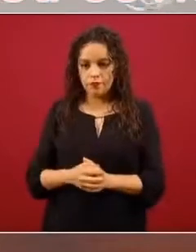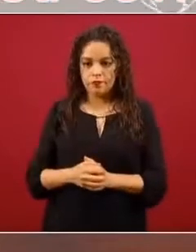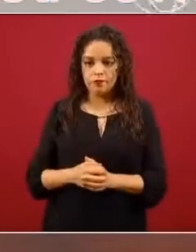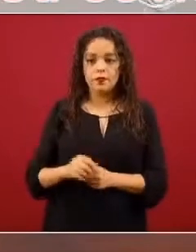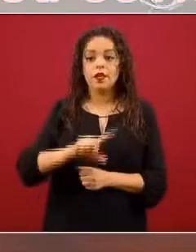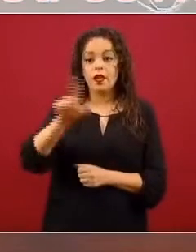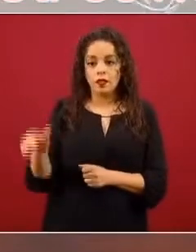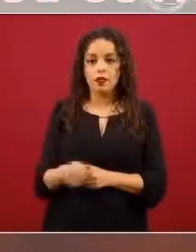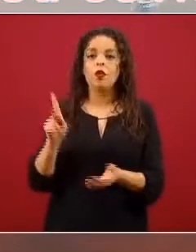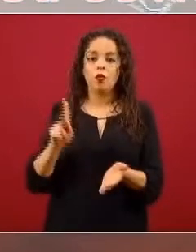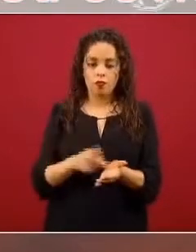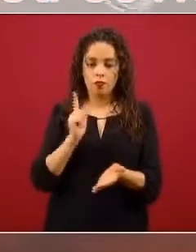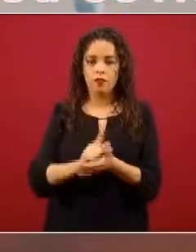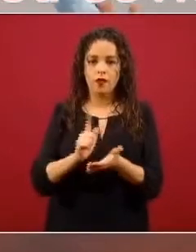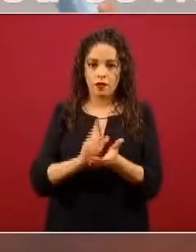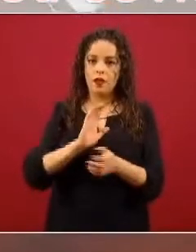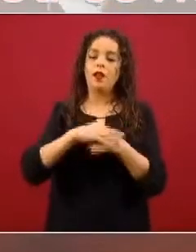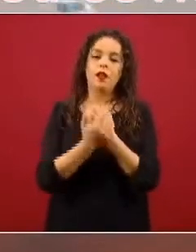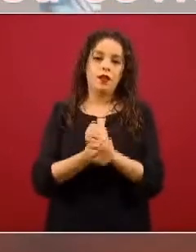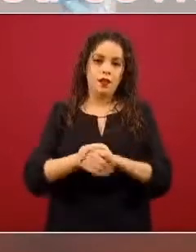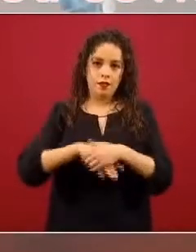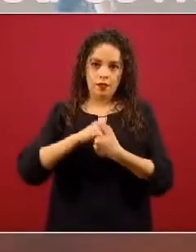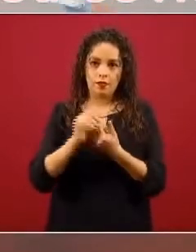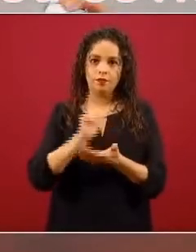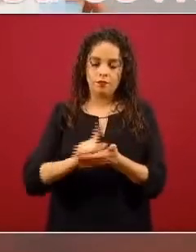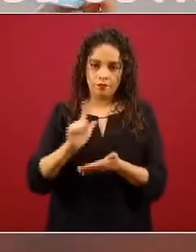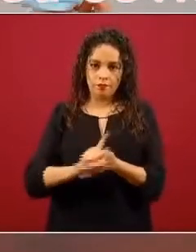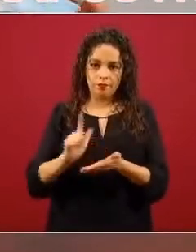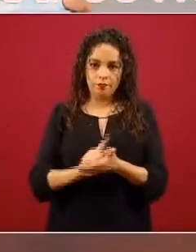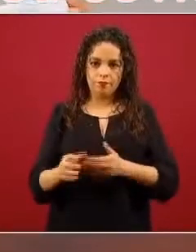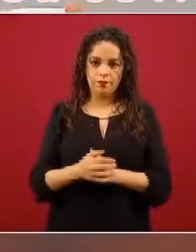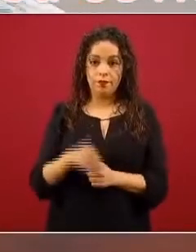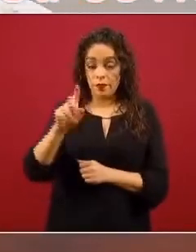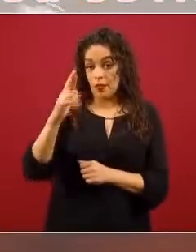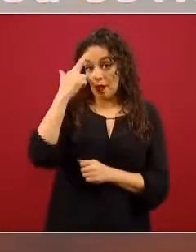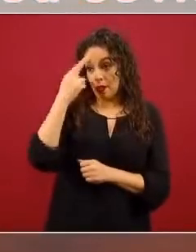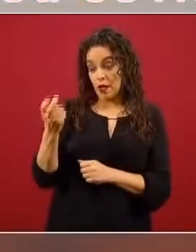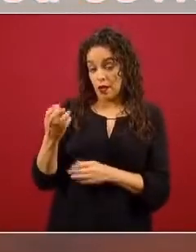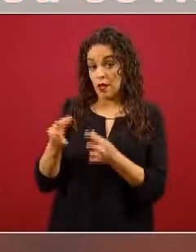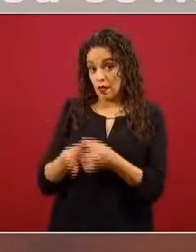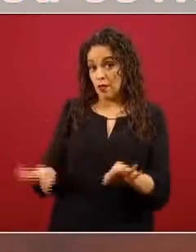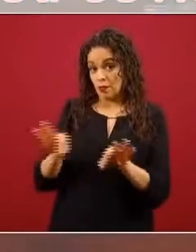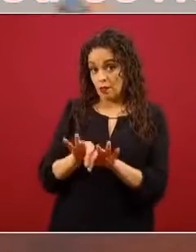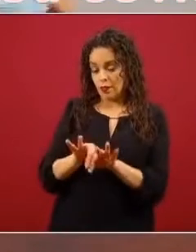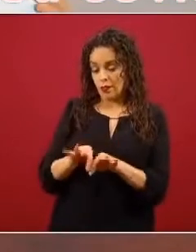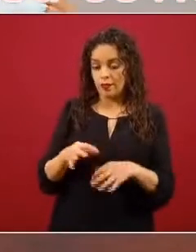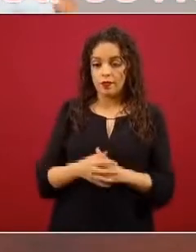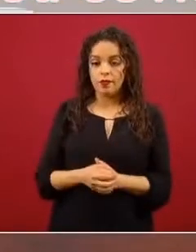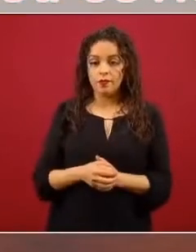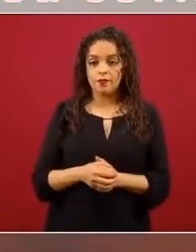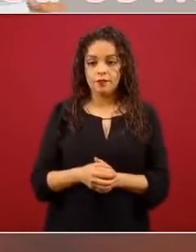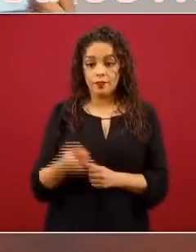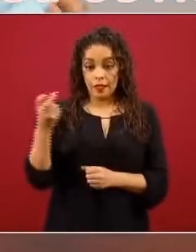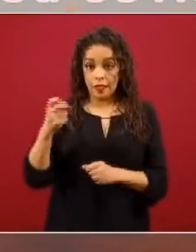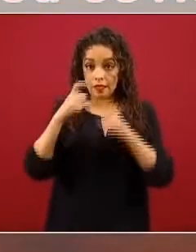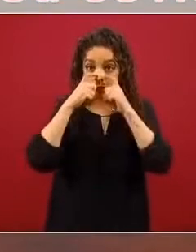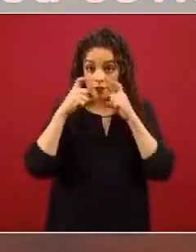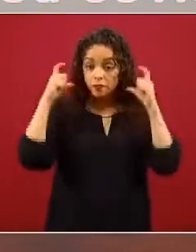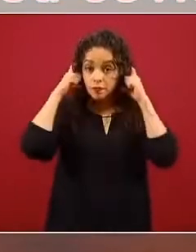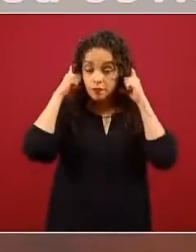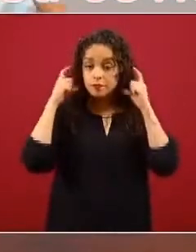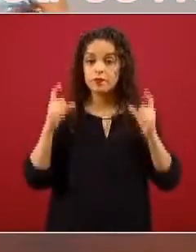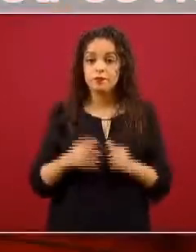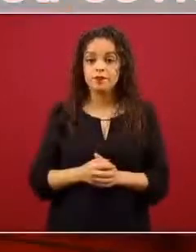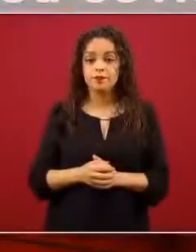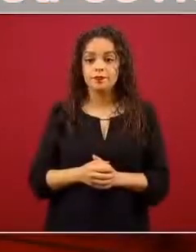hago higiene de manos de nuevo. ¿De acuerdo? Entonces, esto es importante tenerlo en consideración. Estas mascarillas, de preferencia,